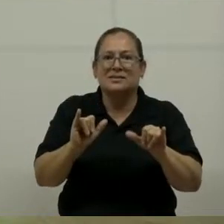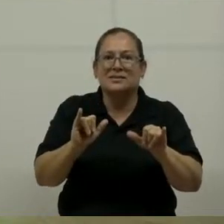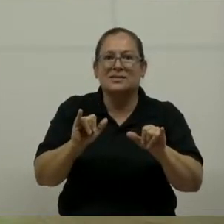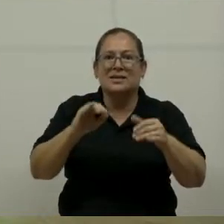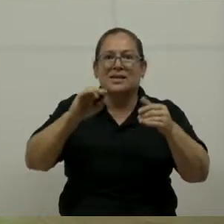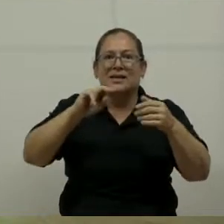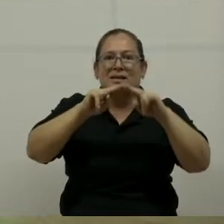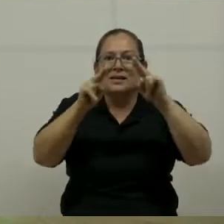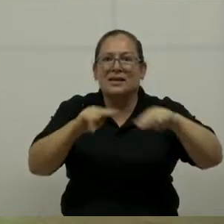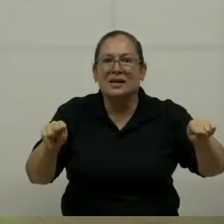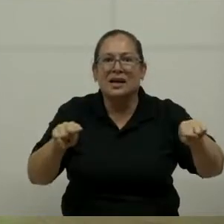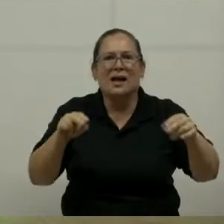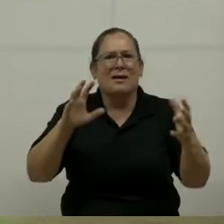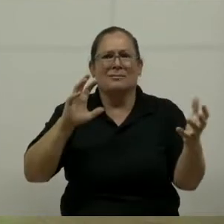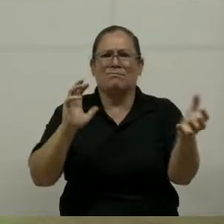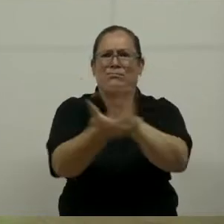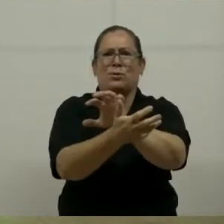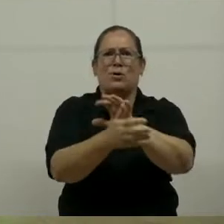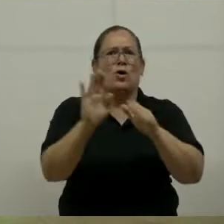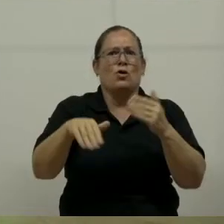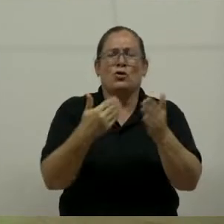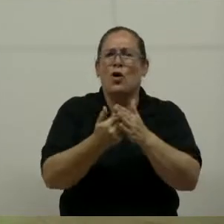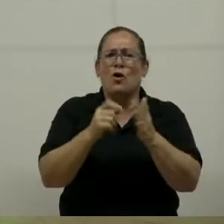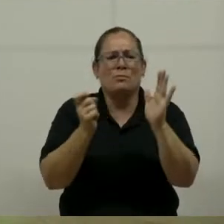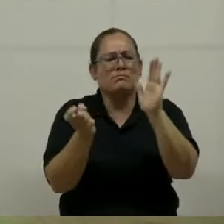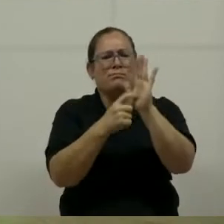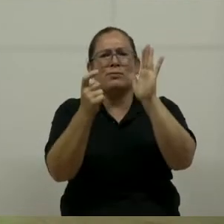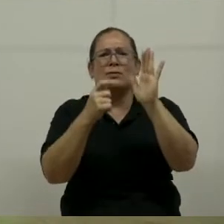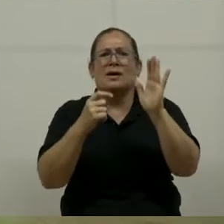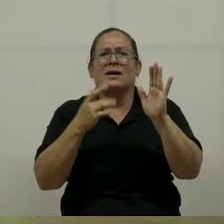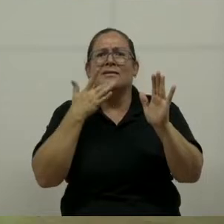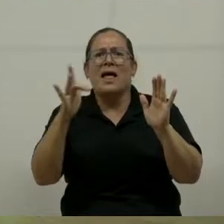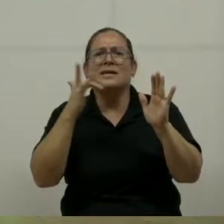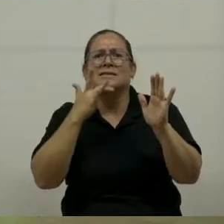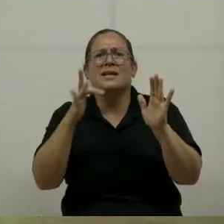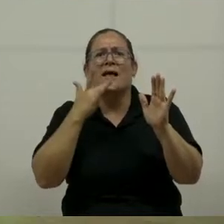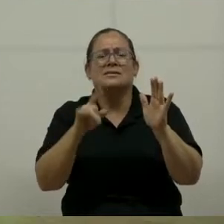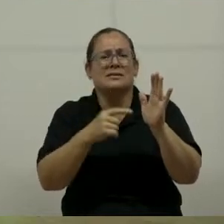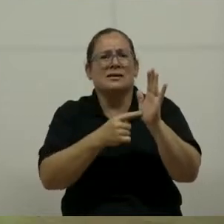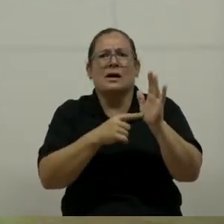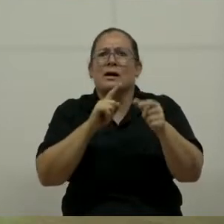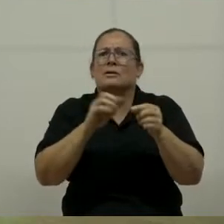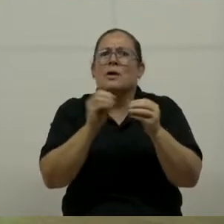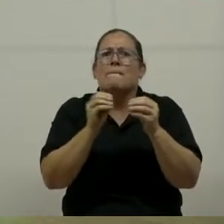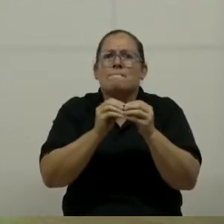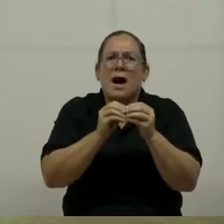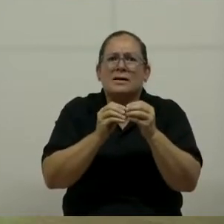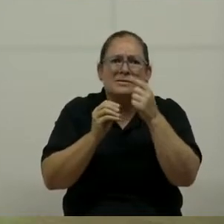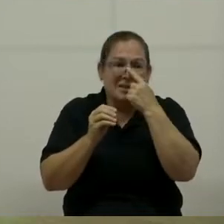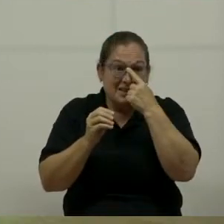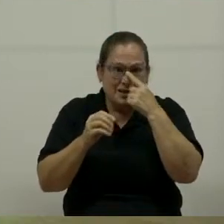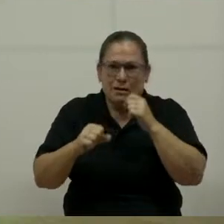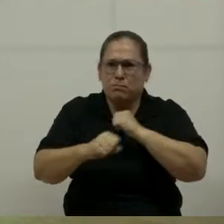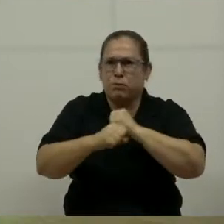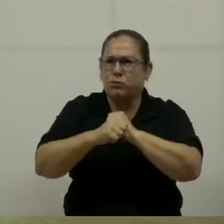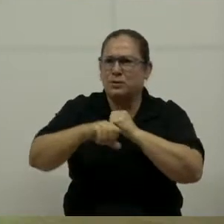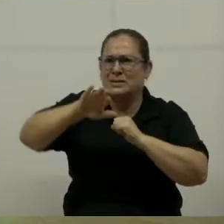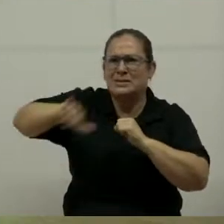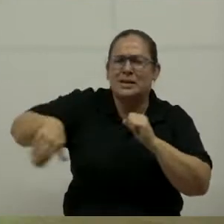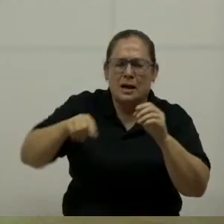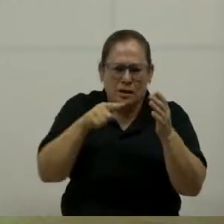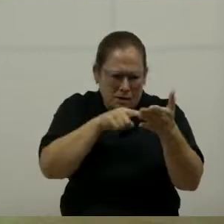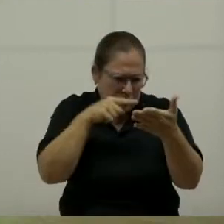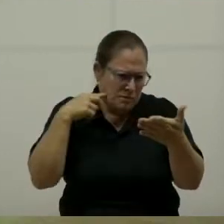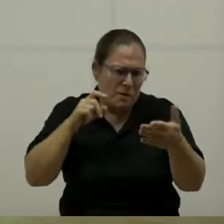enorme y yo creo que los likes y todo el tema de su propia vivencia es más importante que la publicidad misma, porque las